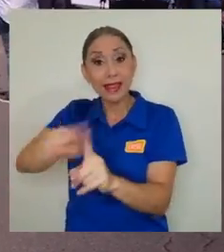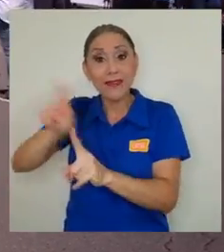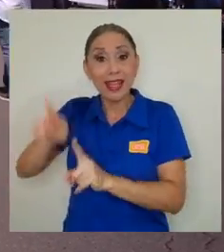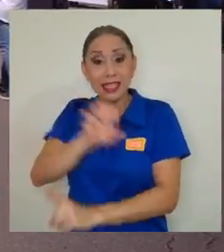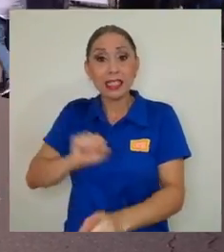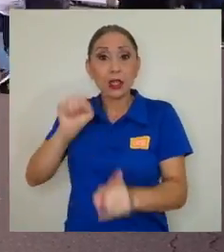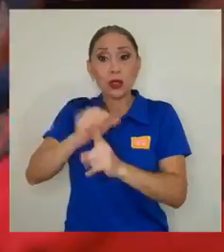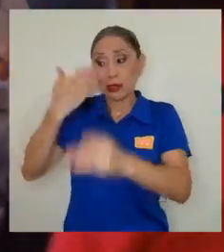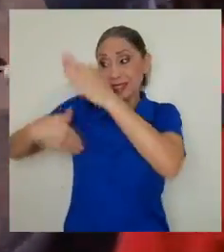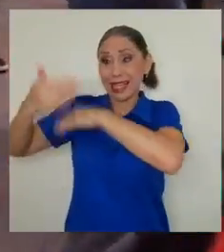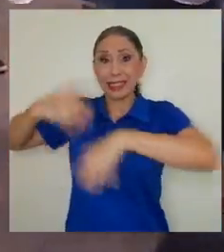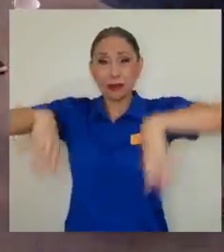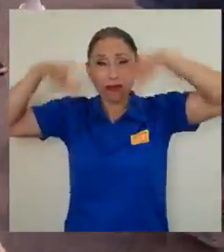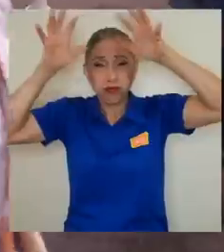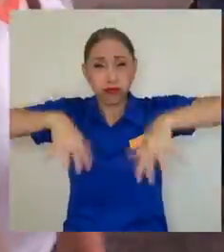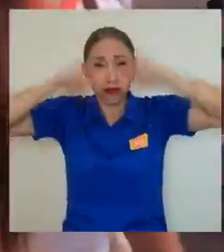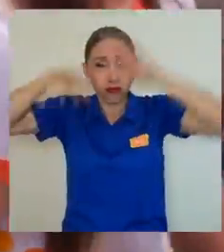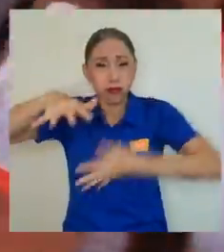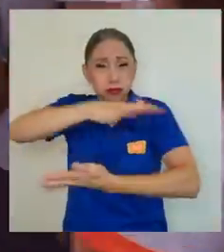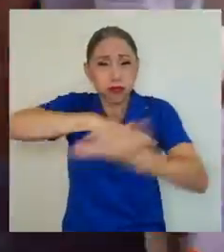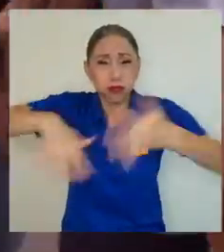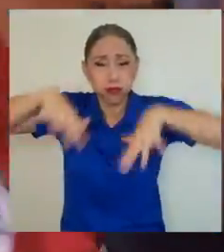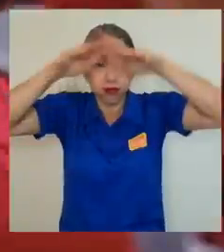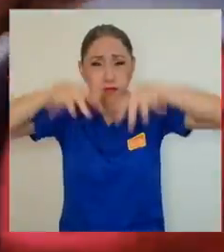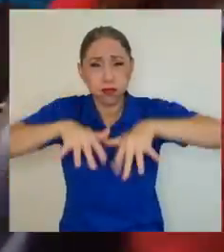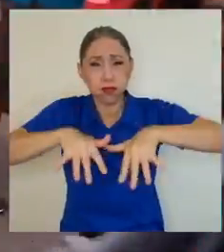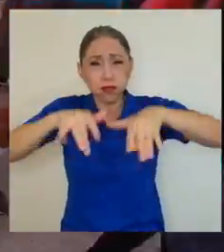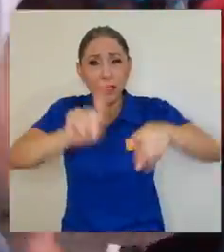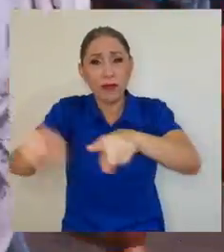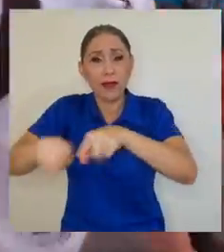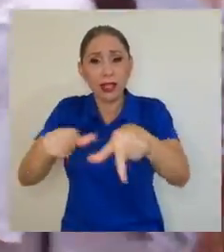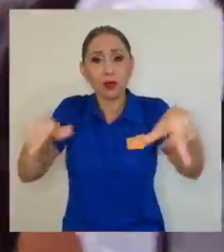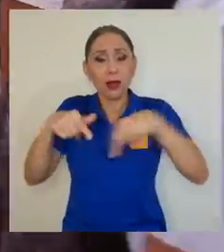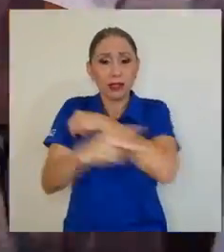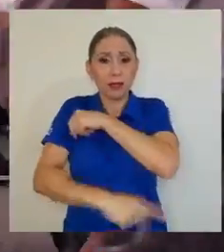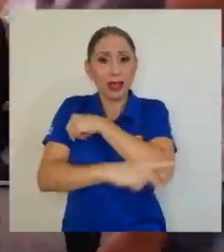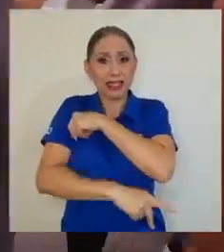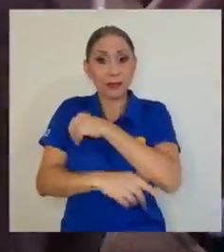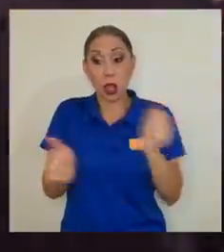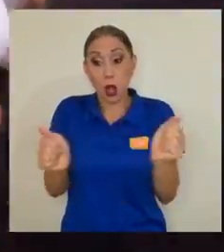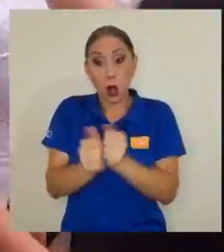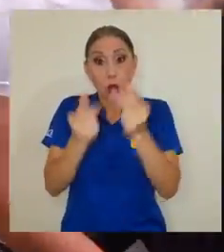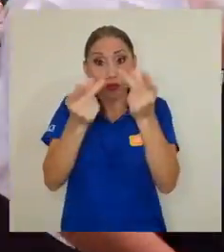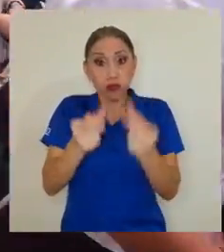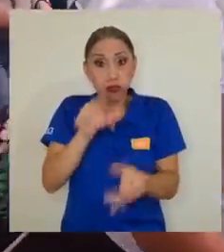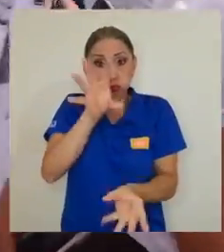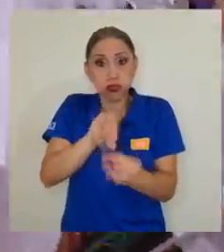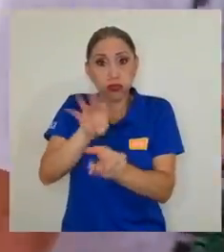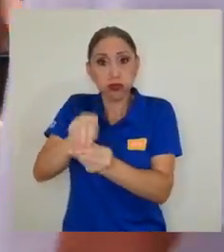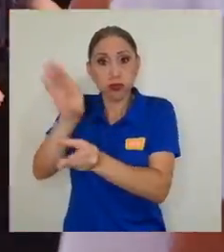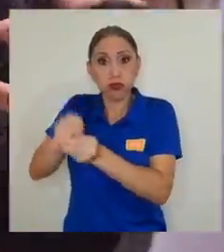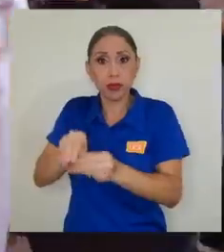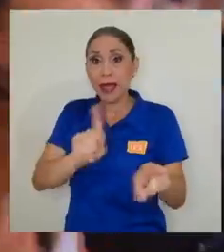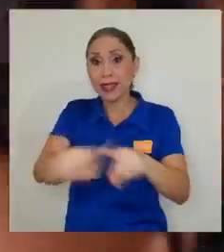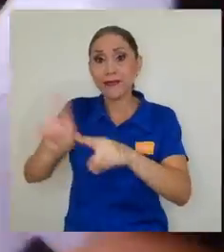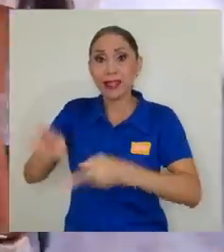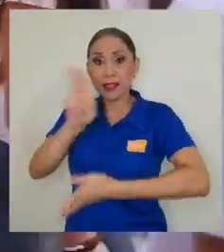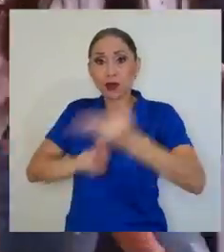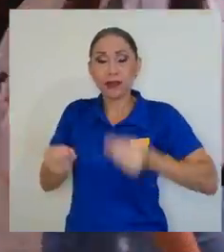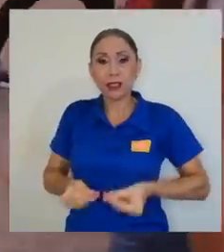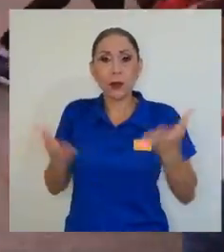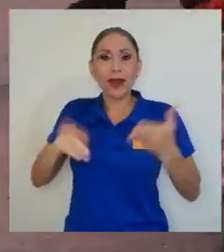generaron las tormentas tropicales en varias zonas del país. Con estas cifras, las universidades públicas tendrán que